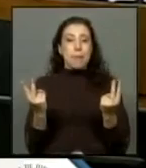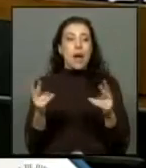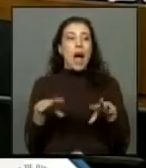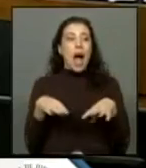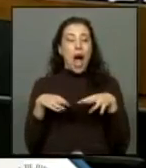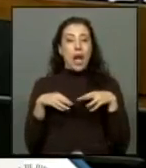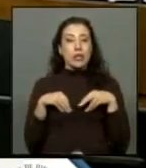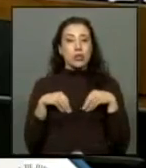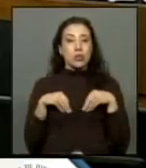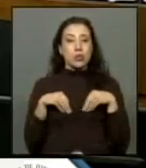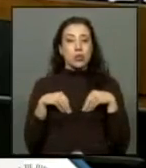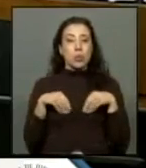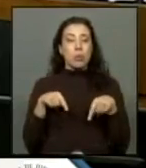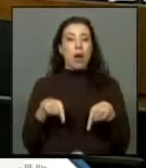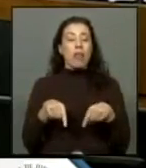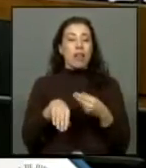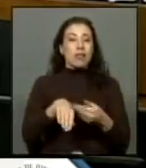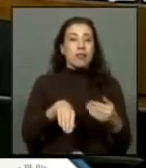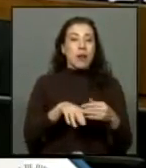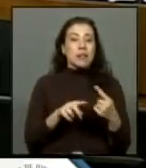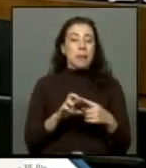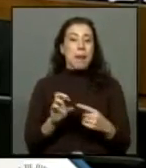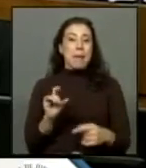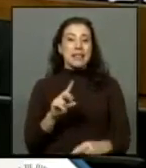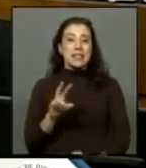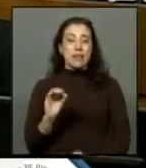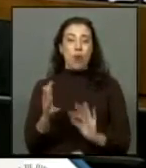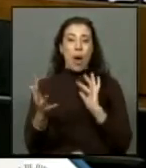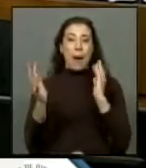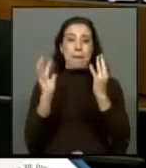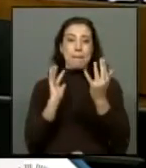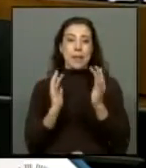cargo de estos pasivos ambientales he dicho señor presidente